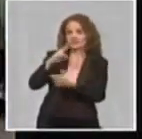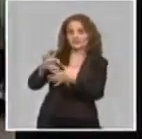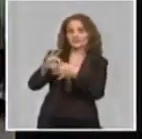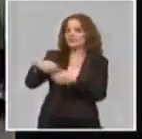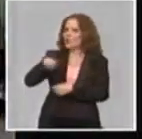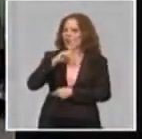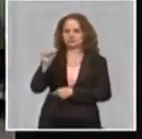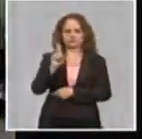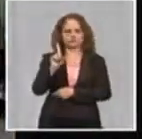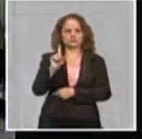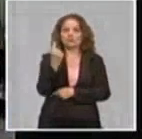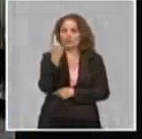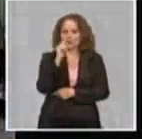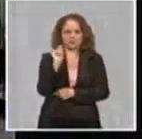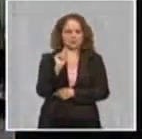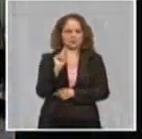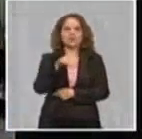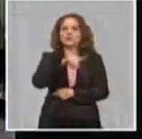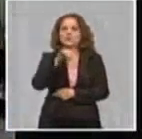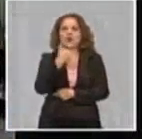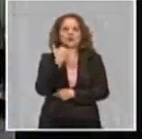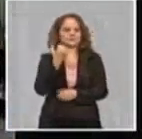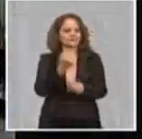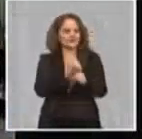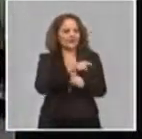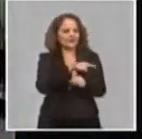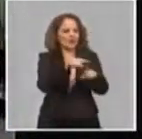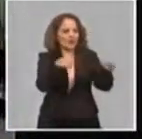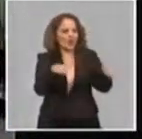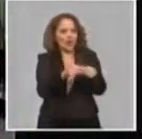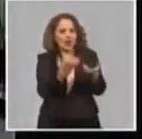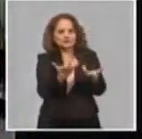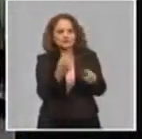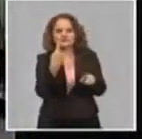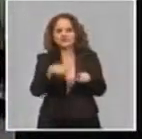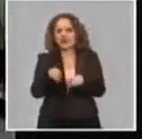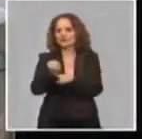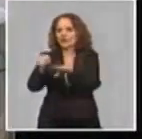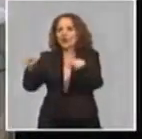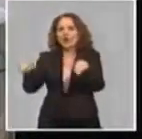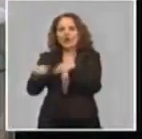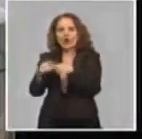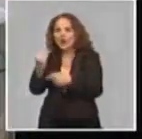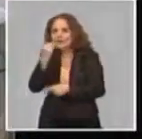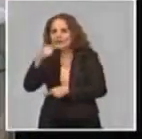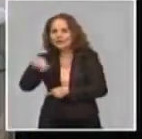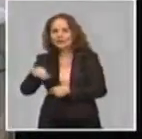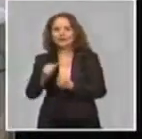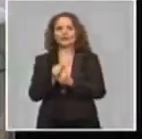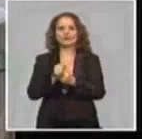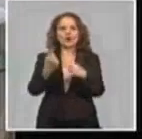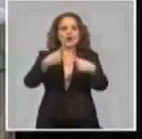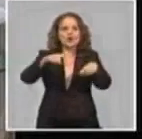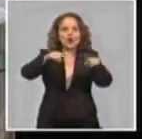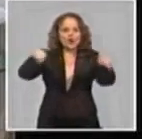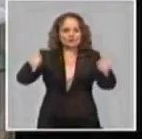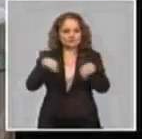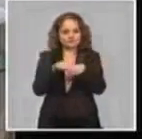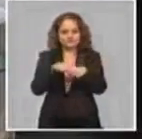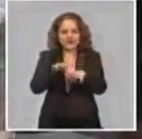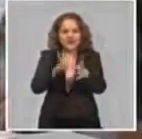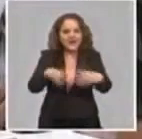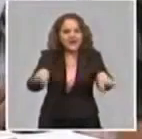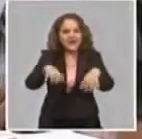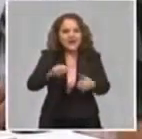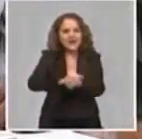las cocinas, comedores, hemos trabajado en las zonas de parqueo, en las lavanderías, en las unidades quirúrgicas,